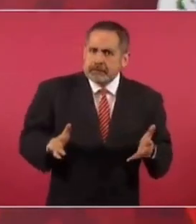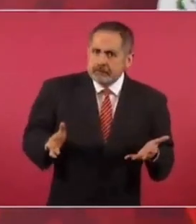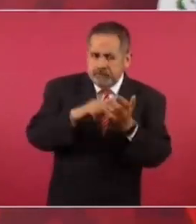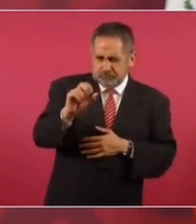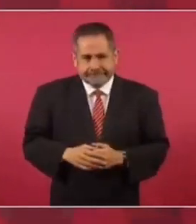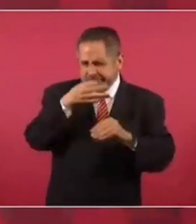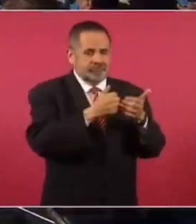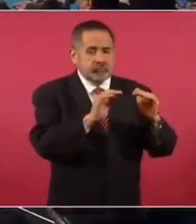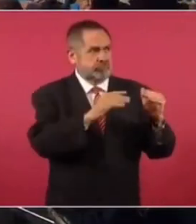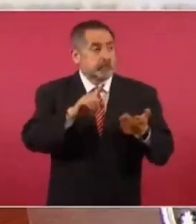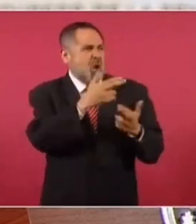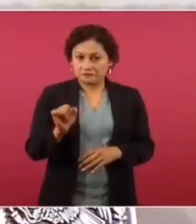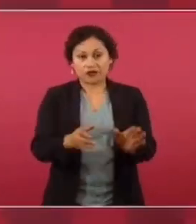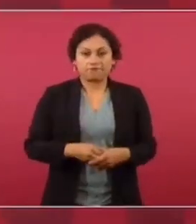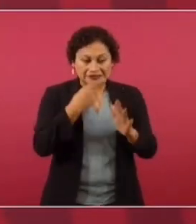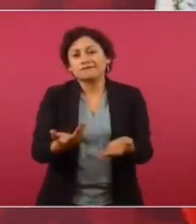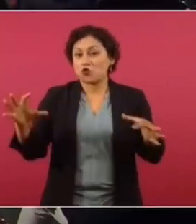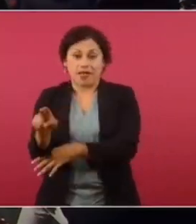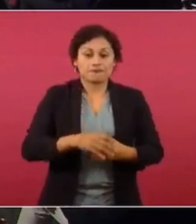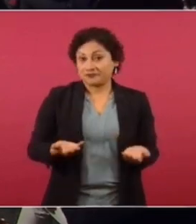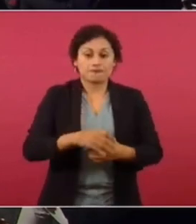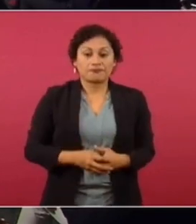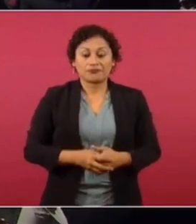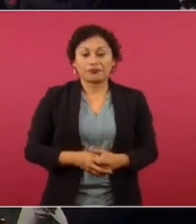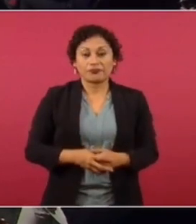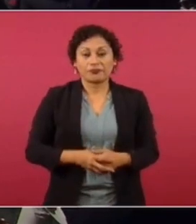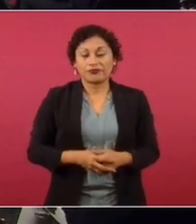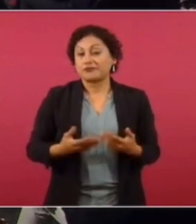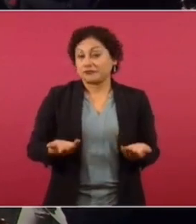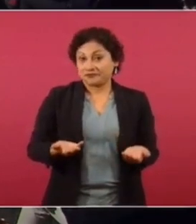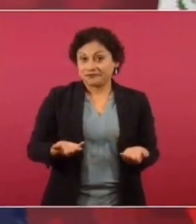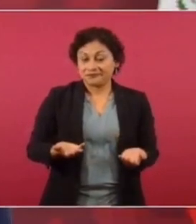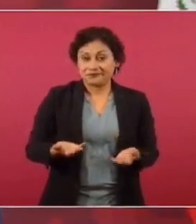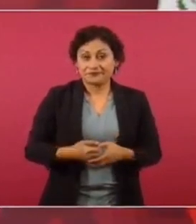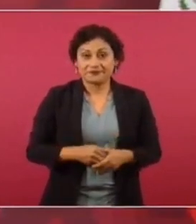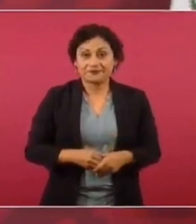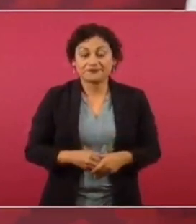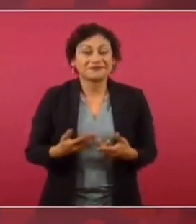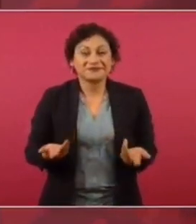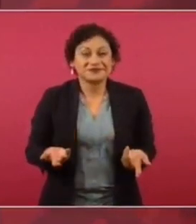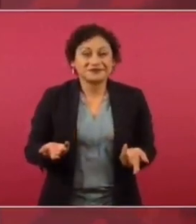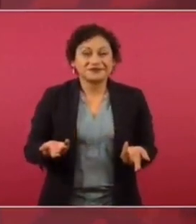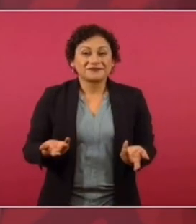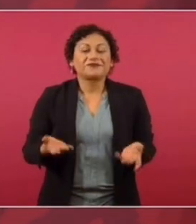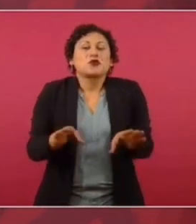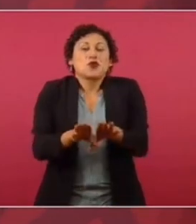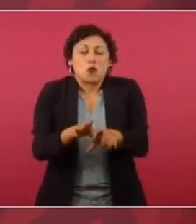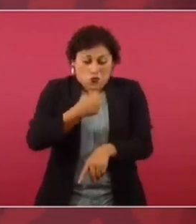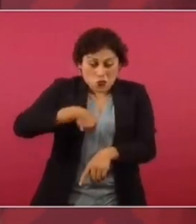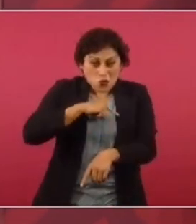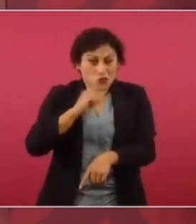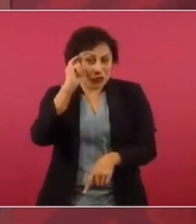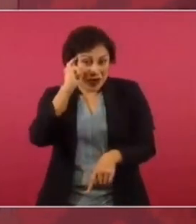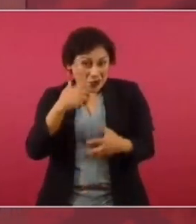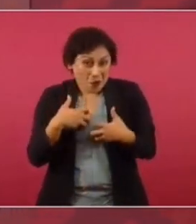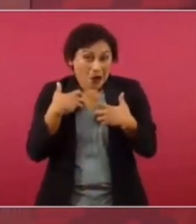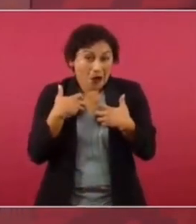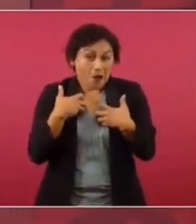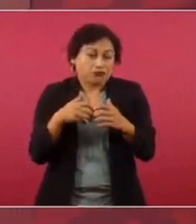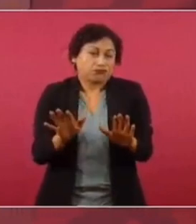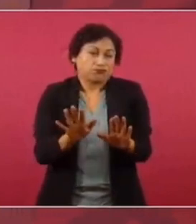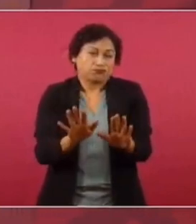como el Foboproa. Una eternidad más tarde. Entonces, ¿cómo enojarnos si van ellos